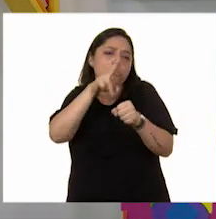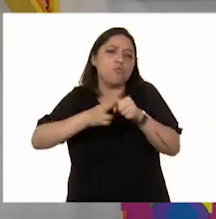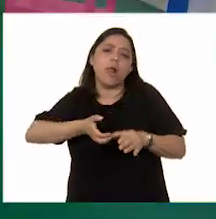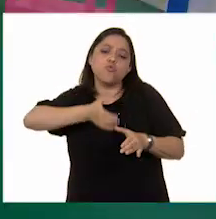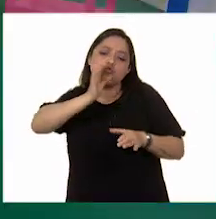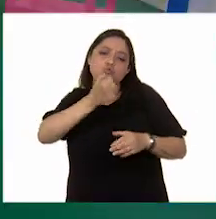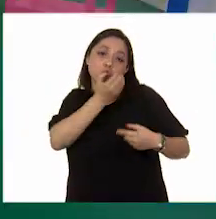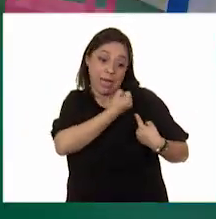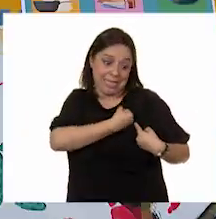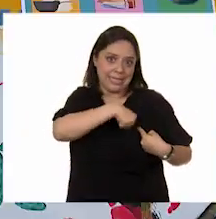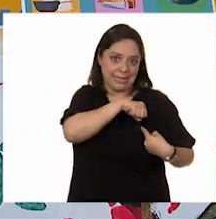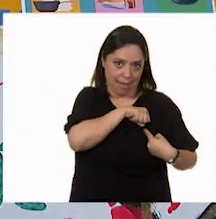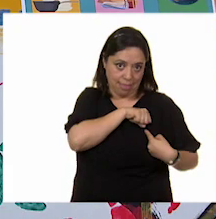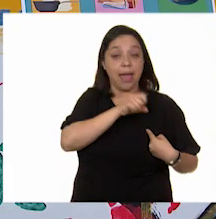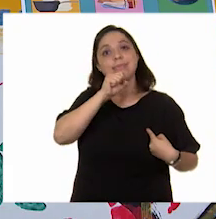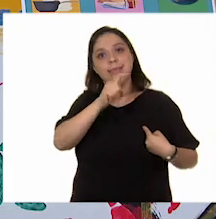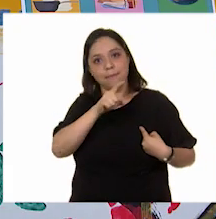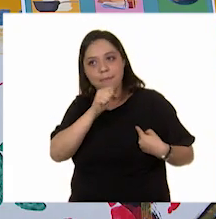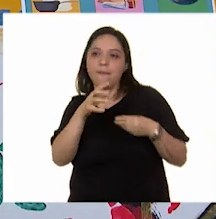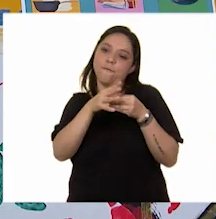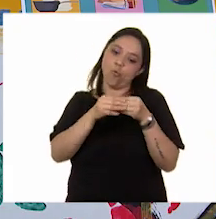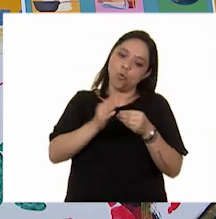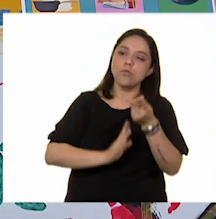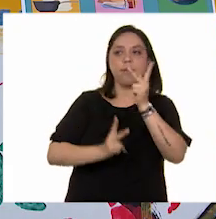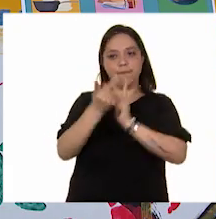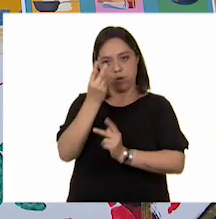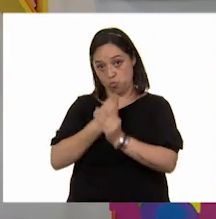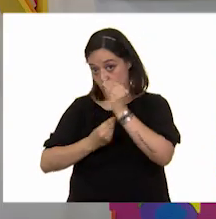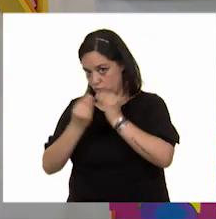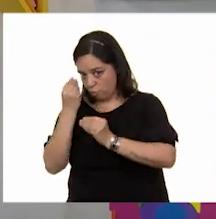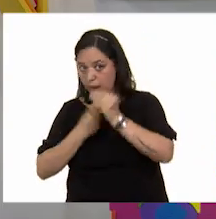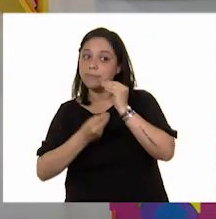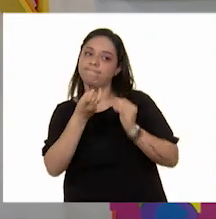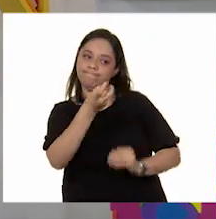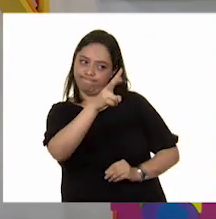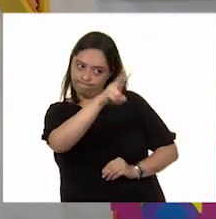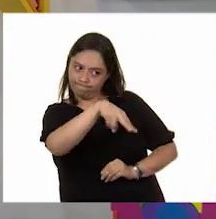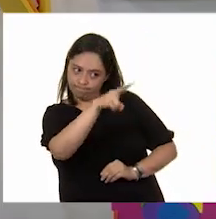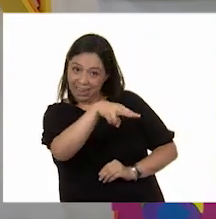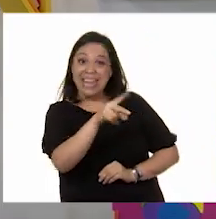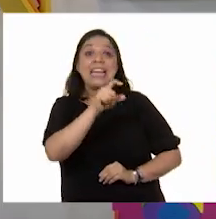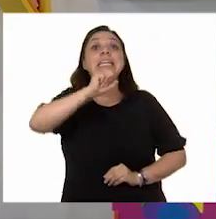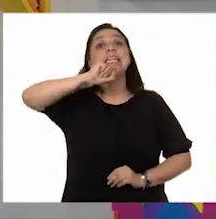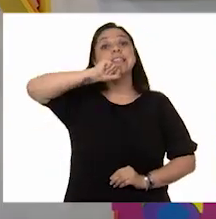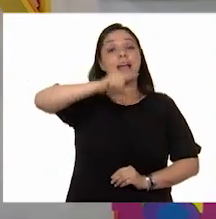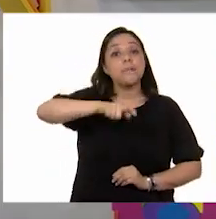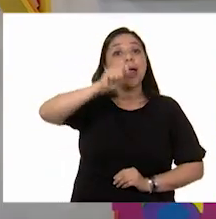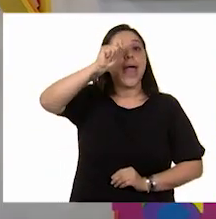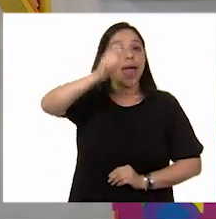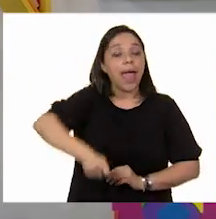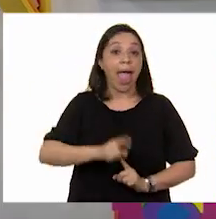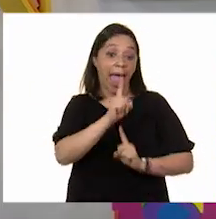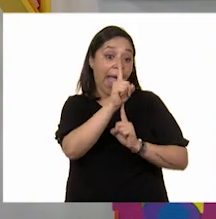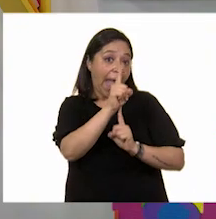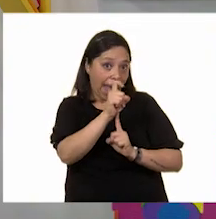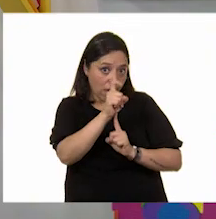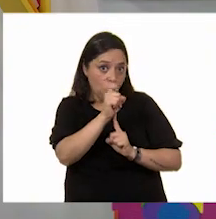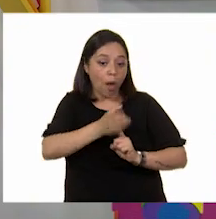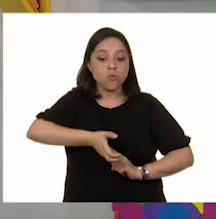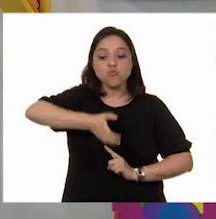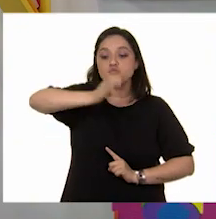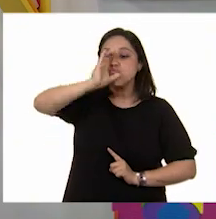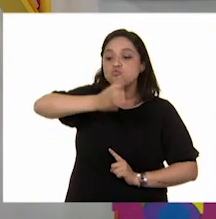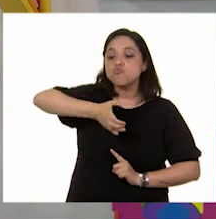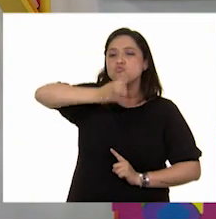Y también comer frutas y verduras. Efectivamente, Panchito. Y por otro lado, que el agua que consumimos